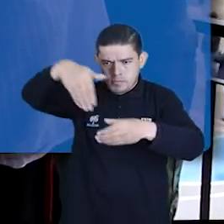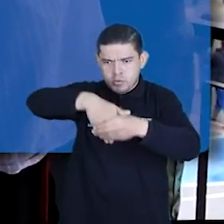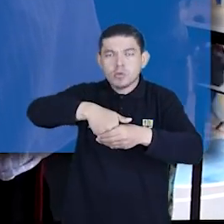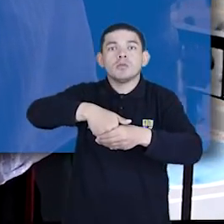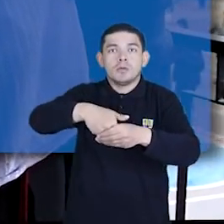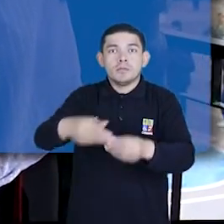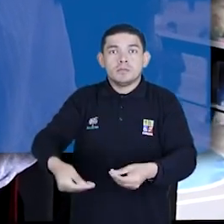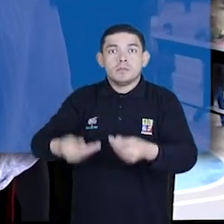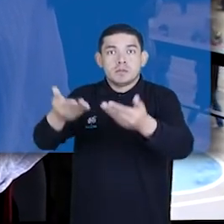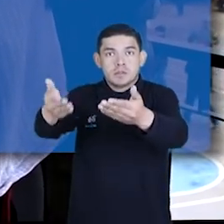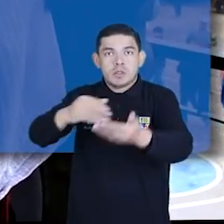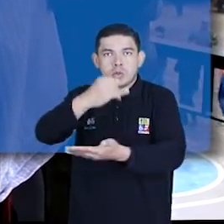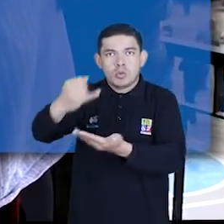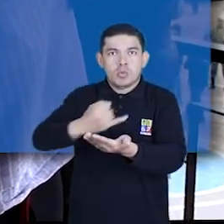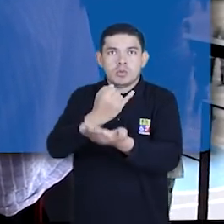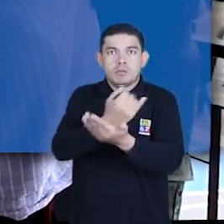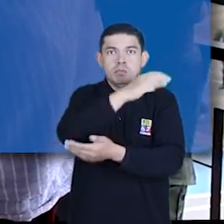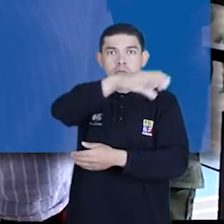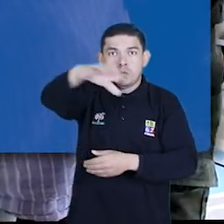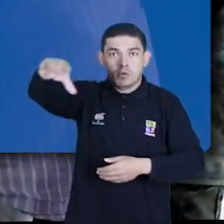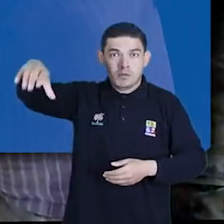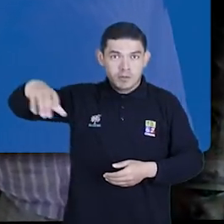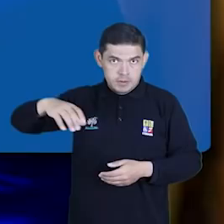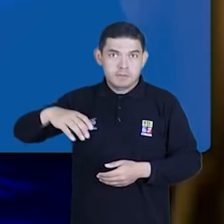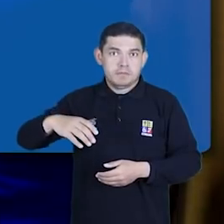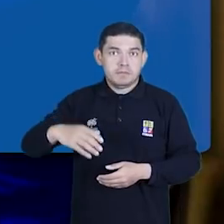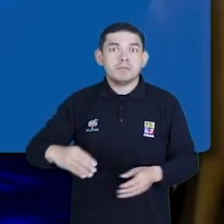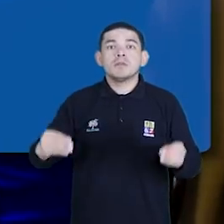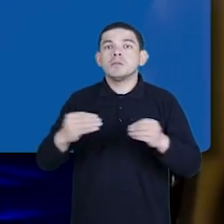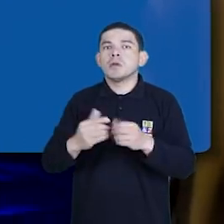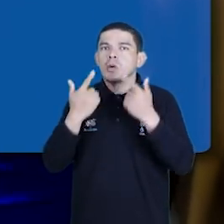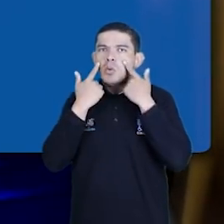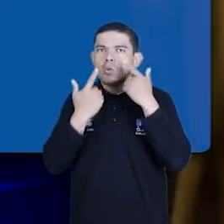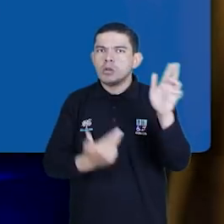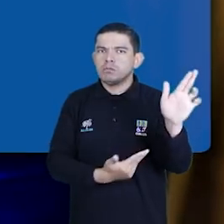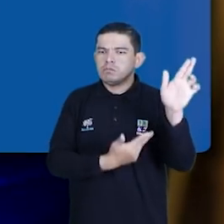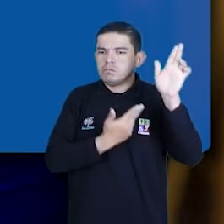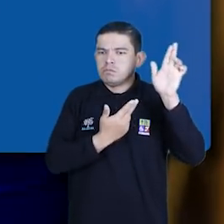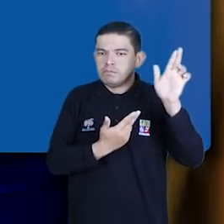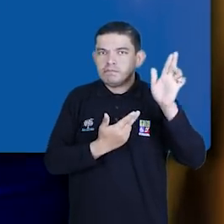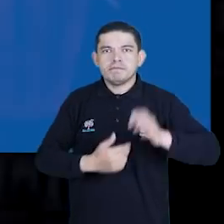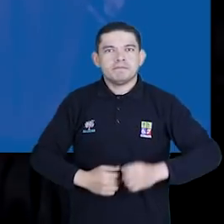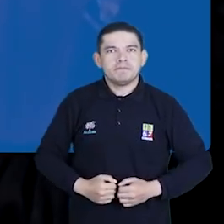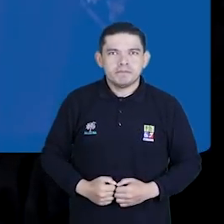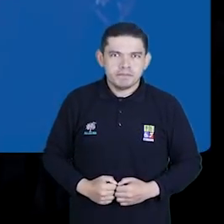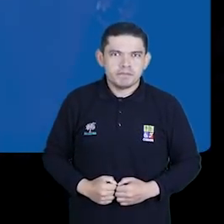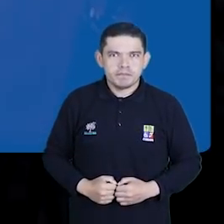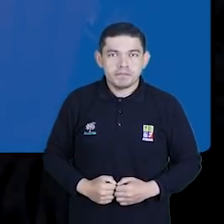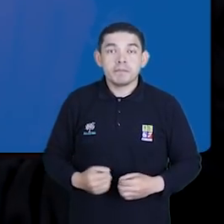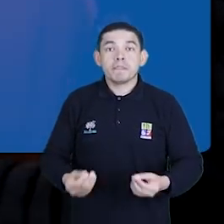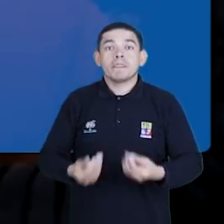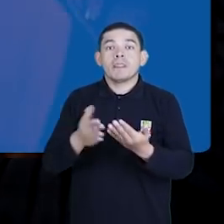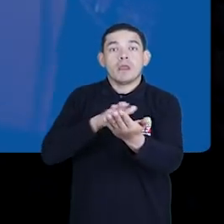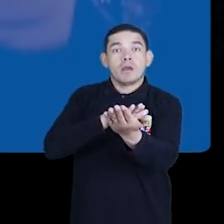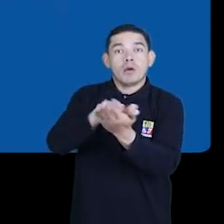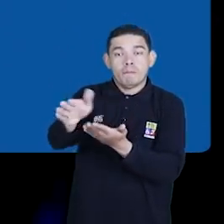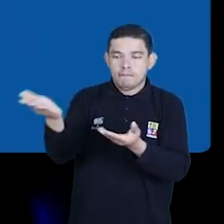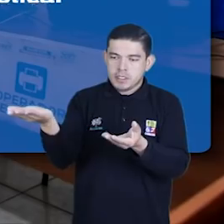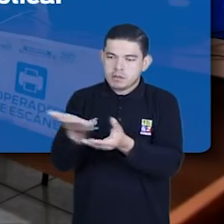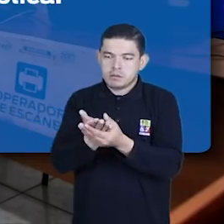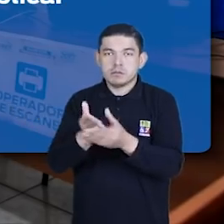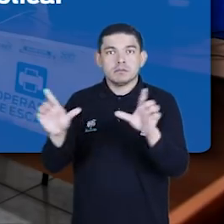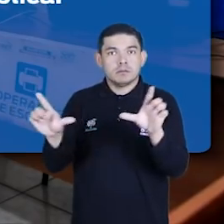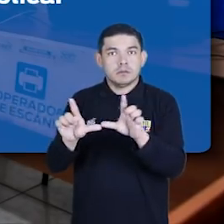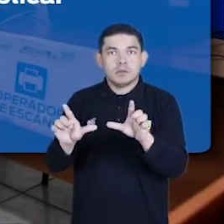remitir las urnas, los paquetes y sobres electorales a cada una de las juntas provinciales electorales con la protección de la